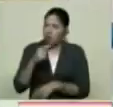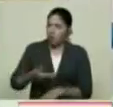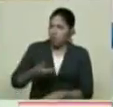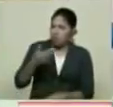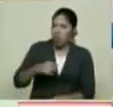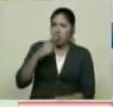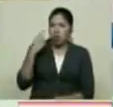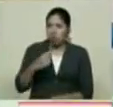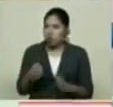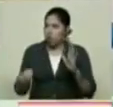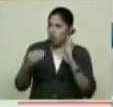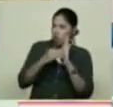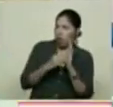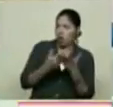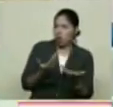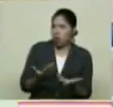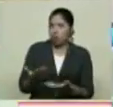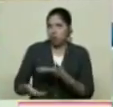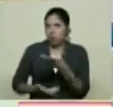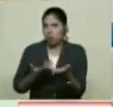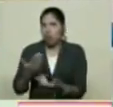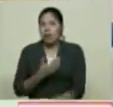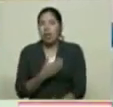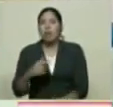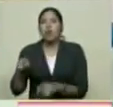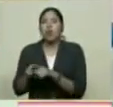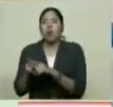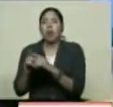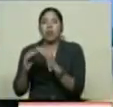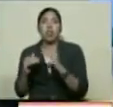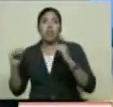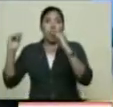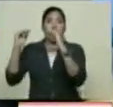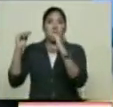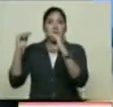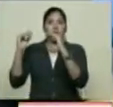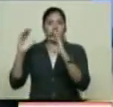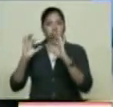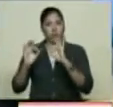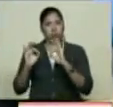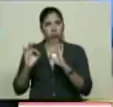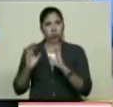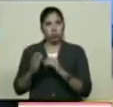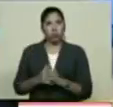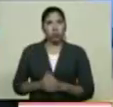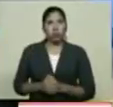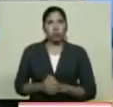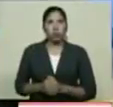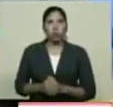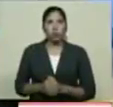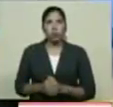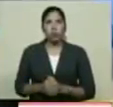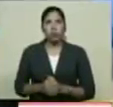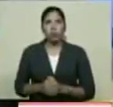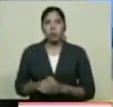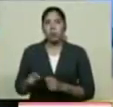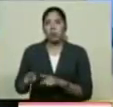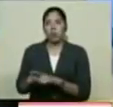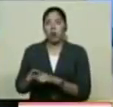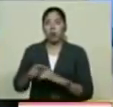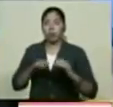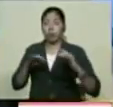Nosotros estamos buscando Darle un mejor nivel Si bien es cierto Es un evento De carácter De masificación De